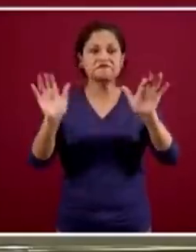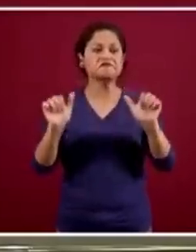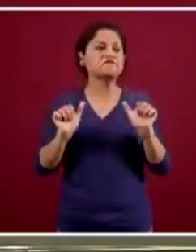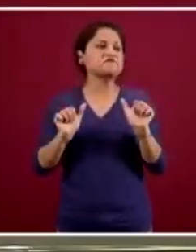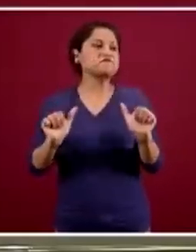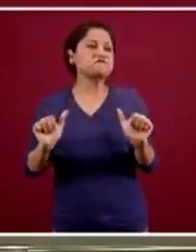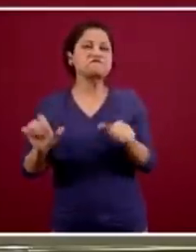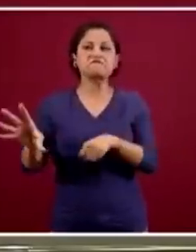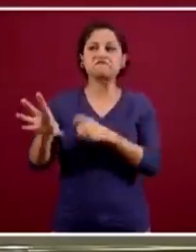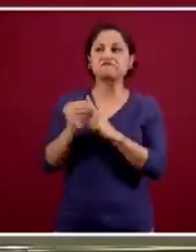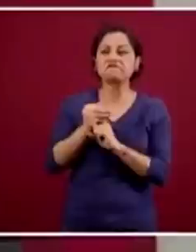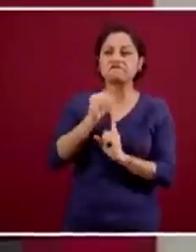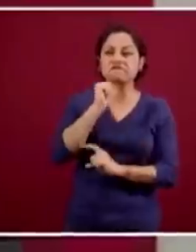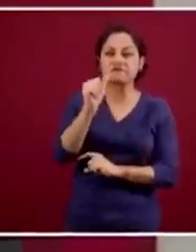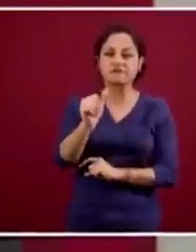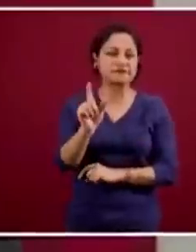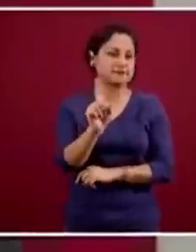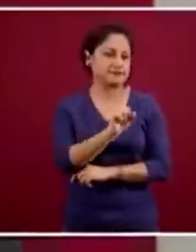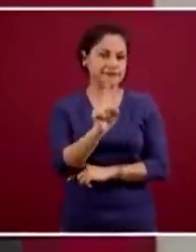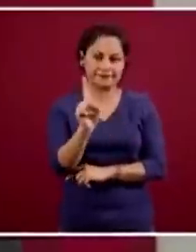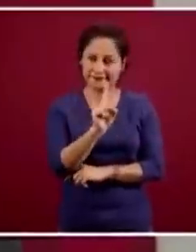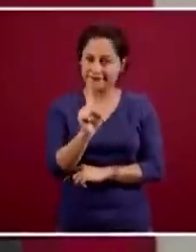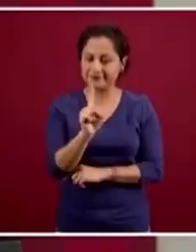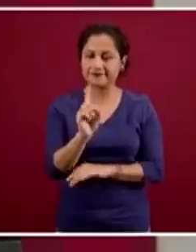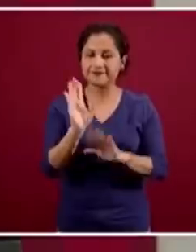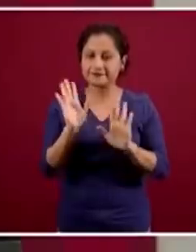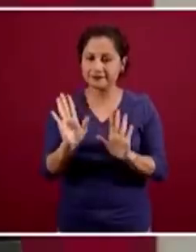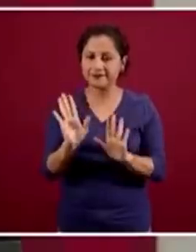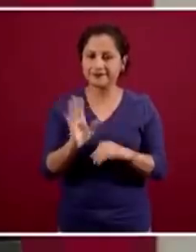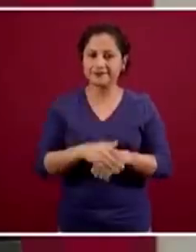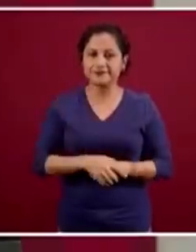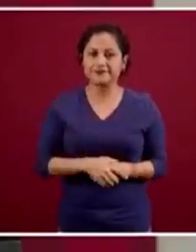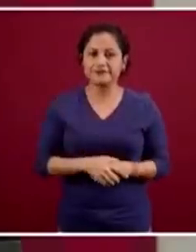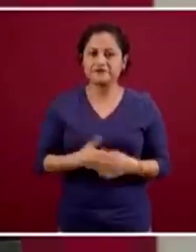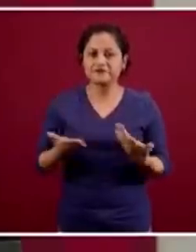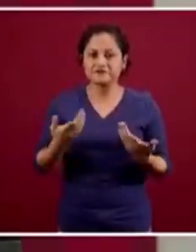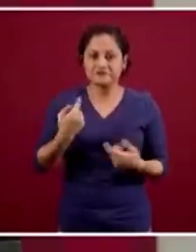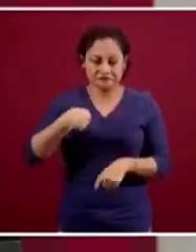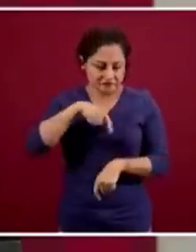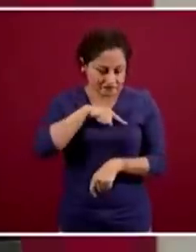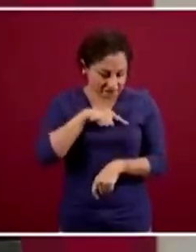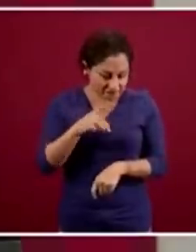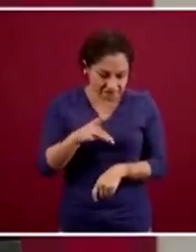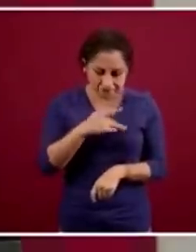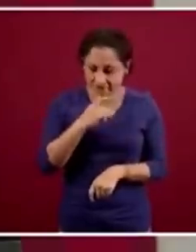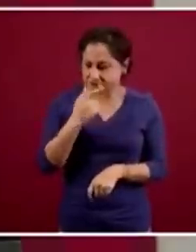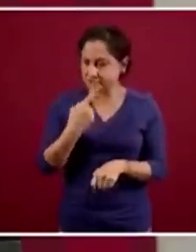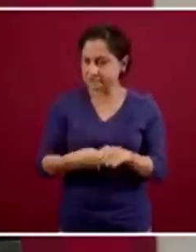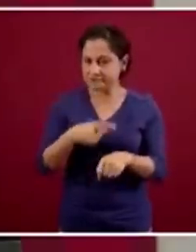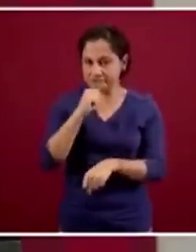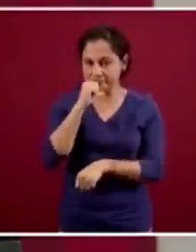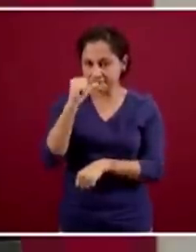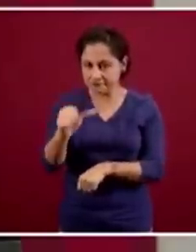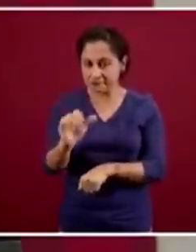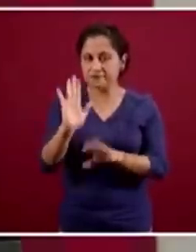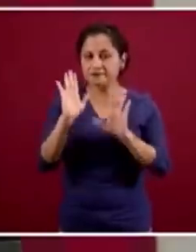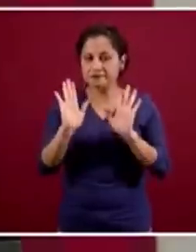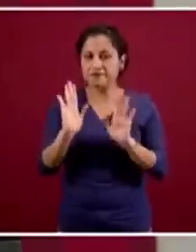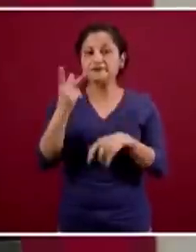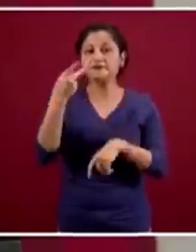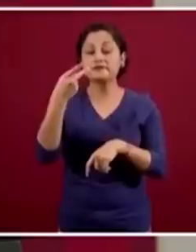pensamos que por el hecho de tener cubierta con una porción de tela, la cara